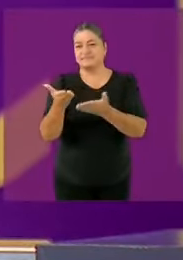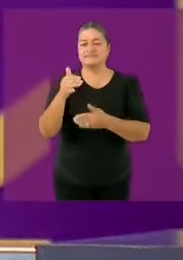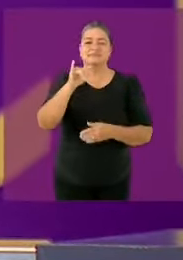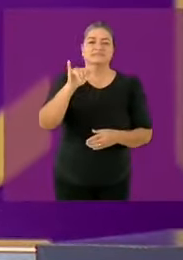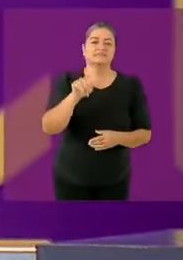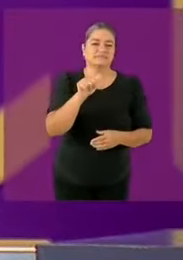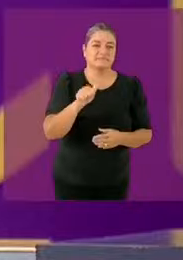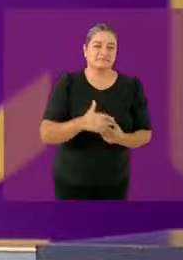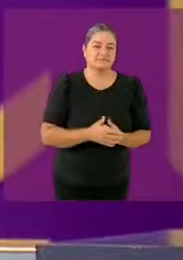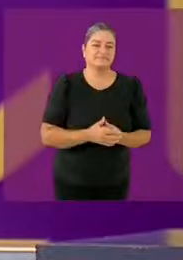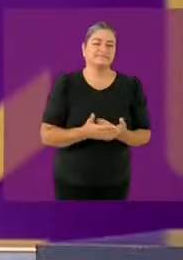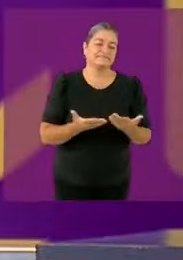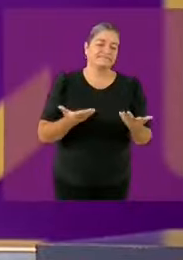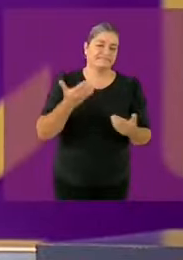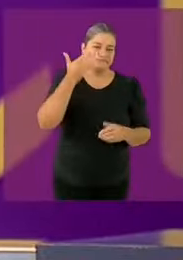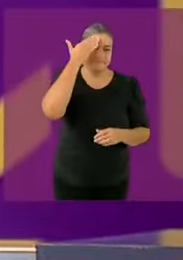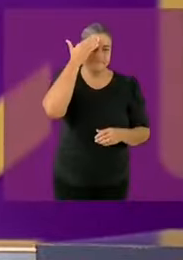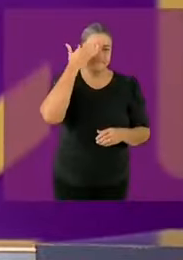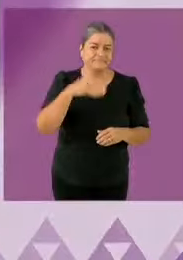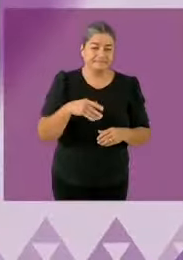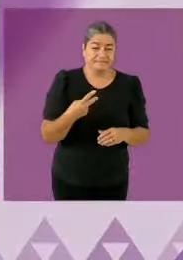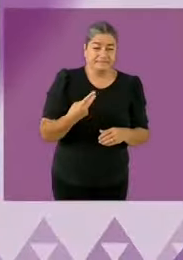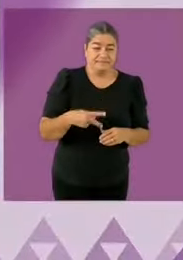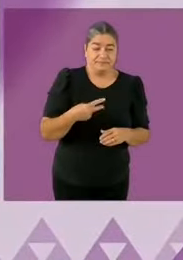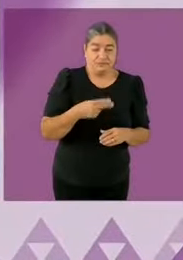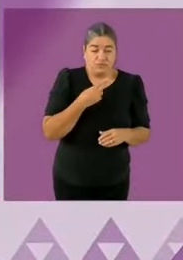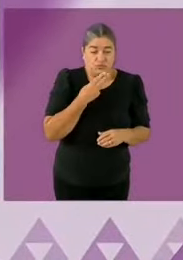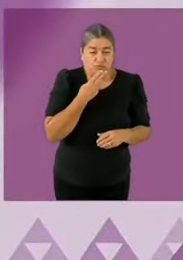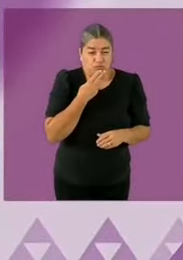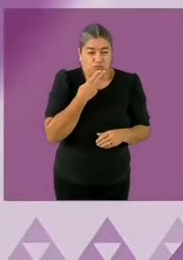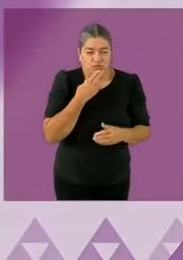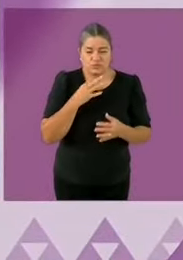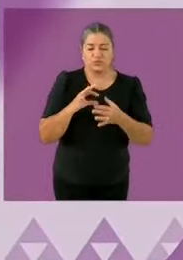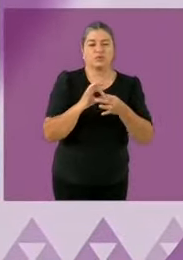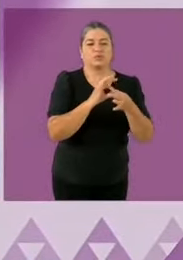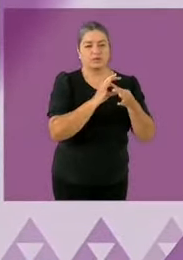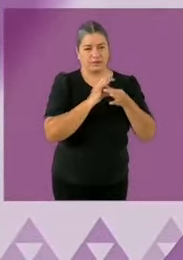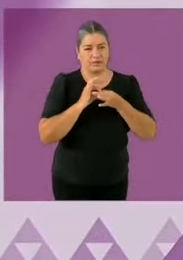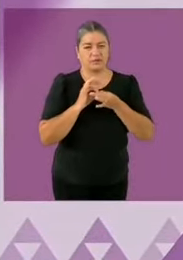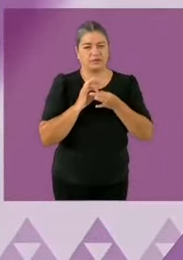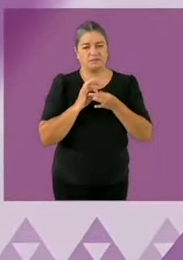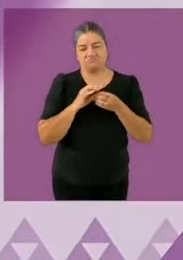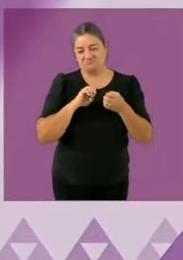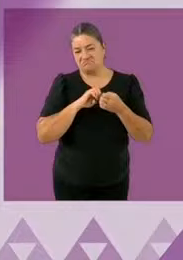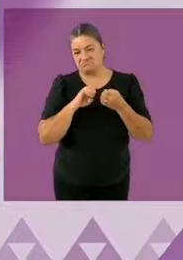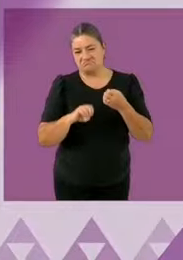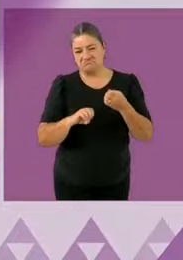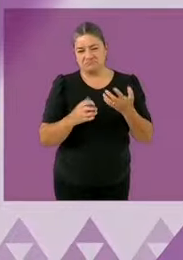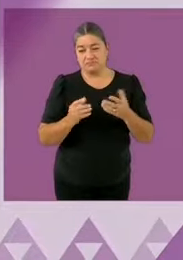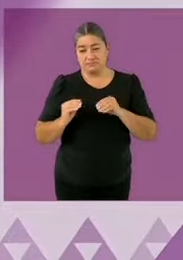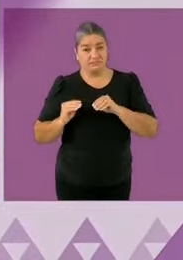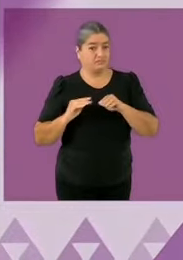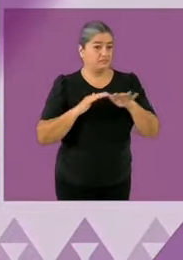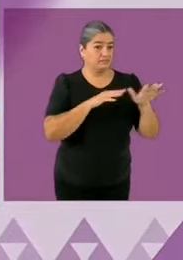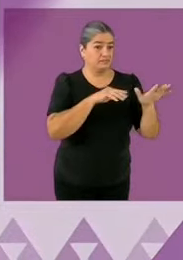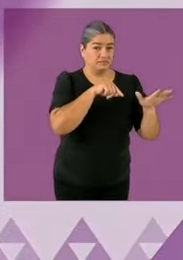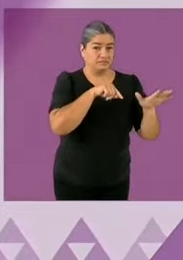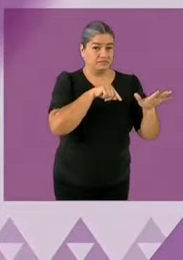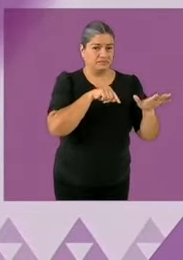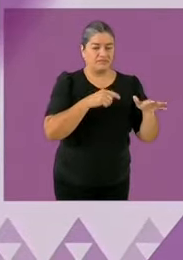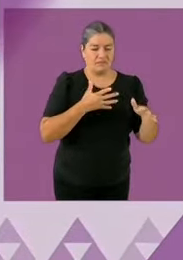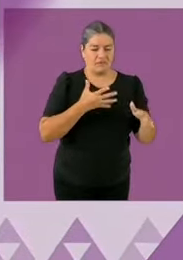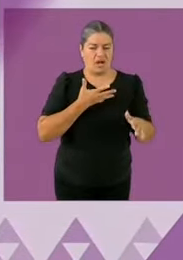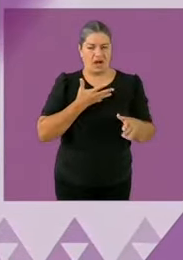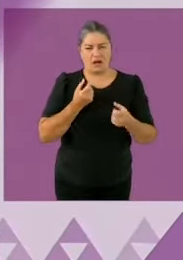en el tema migratorio, en nuestra defensa de las personas mexicanas que están en los Estados Unidos, yo soy zacatecano y tenemos